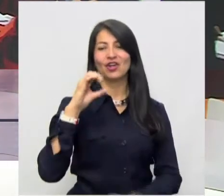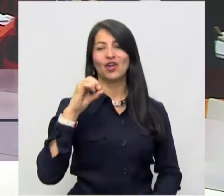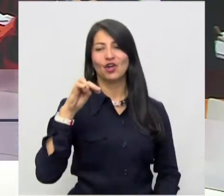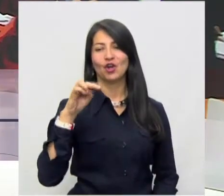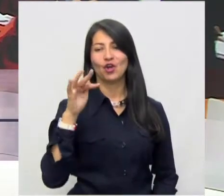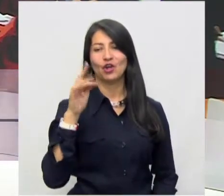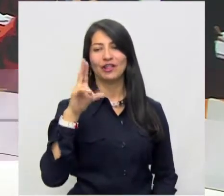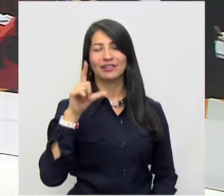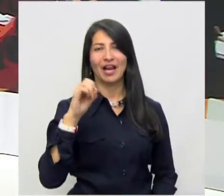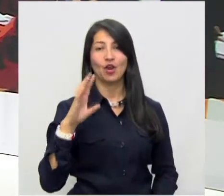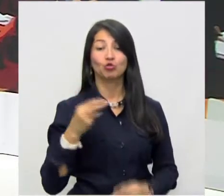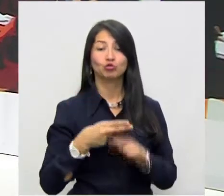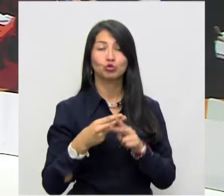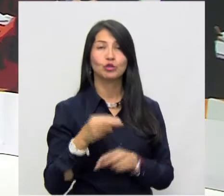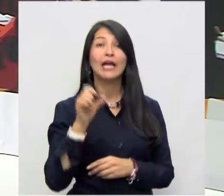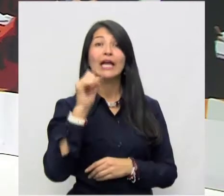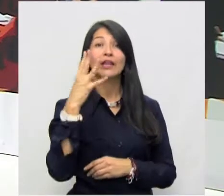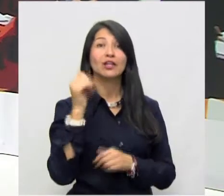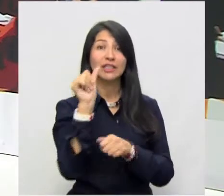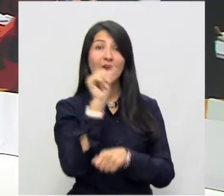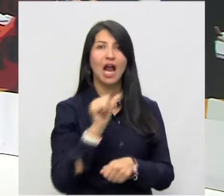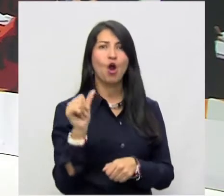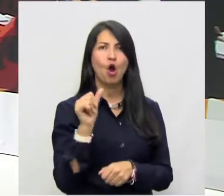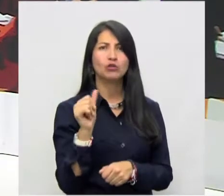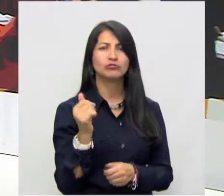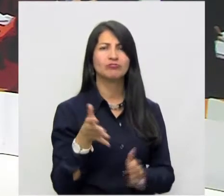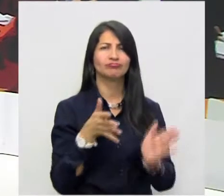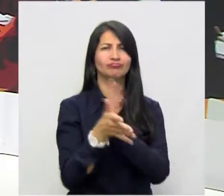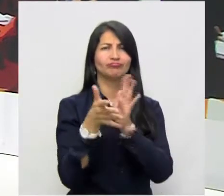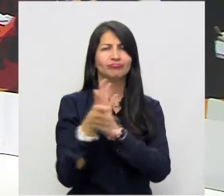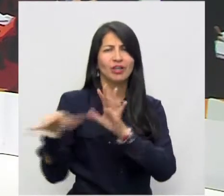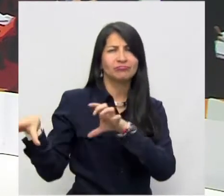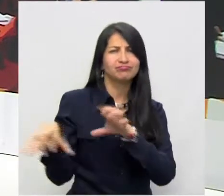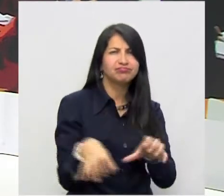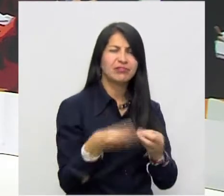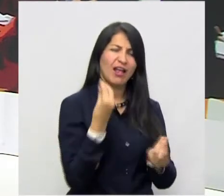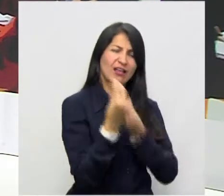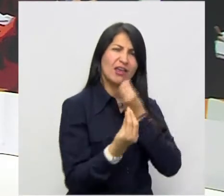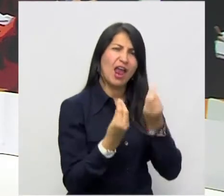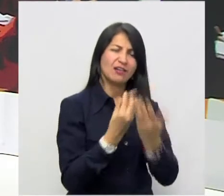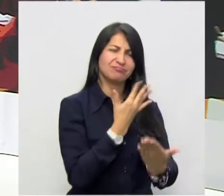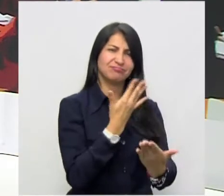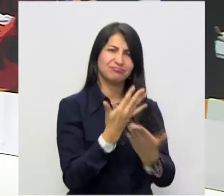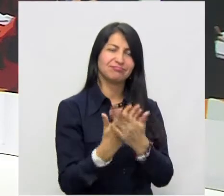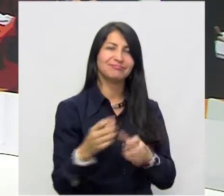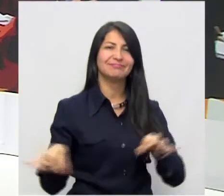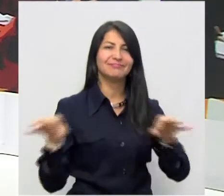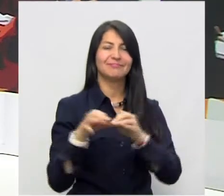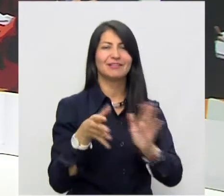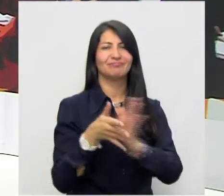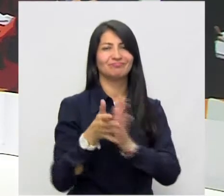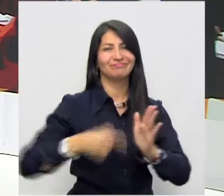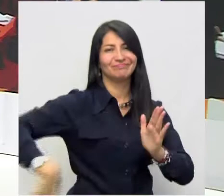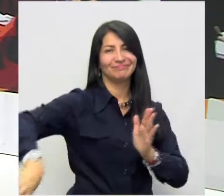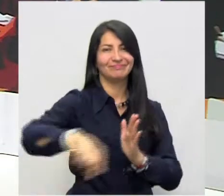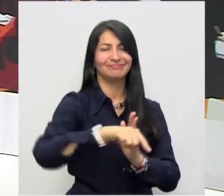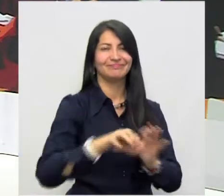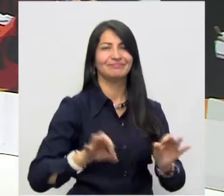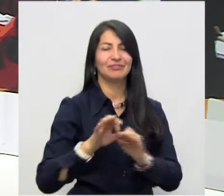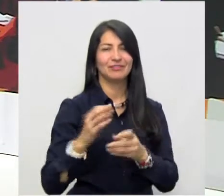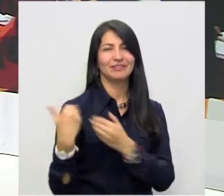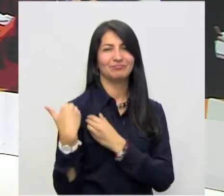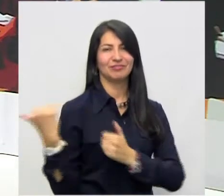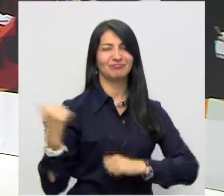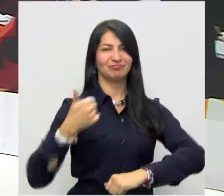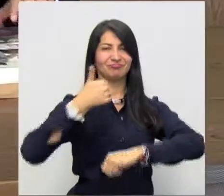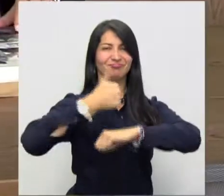martes, 14 de agosto, rendirá cuentas al país de su último año, al frente de este órgano de control fiscal.